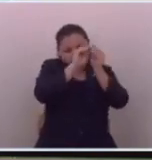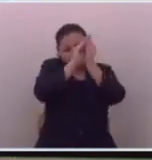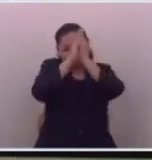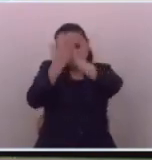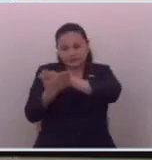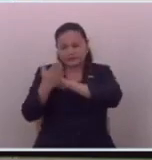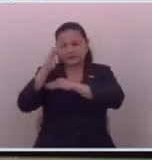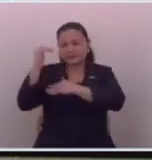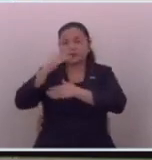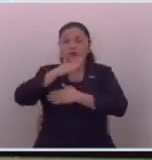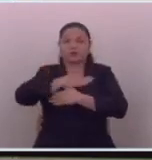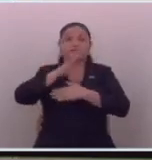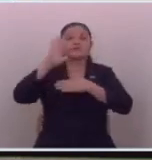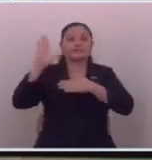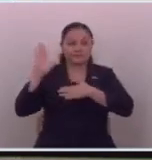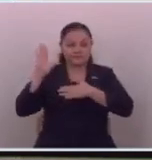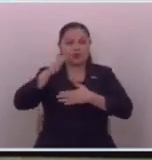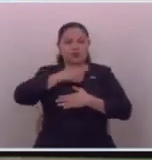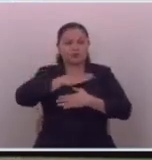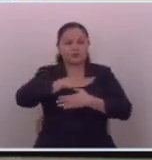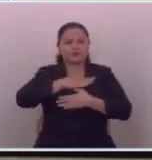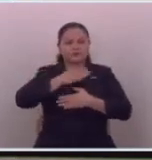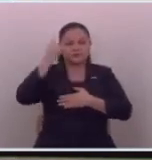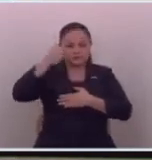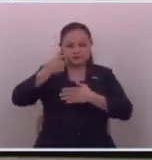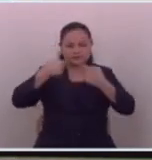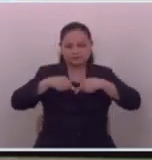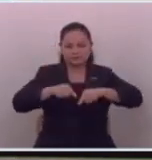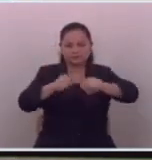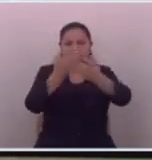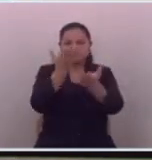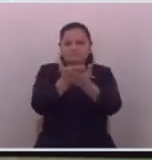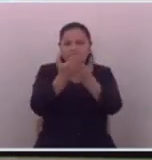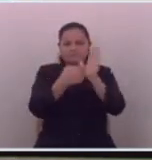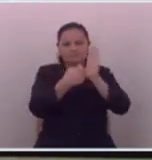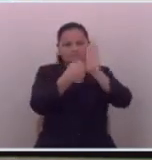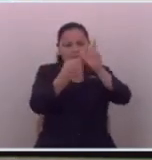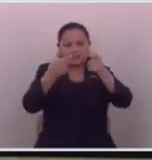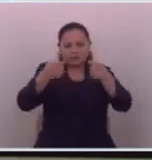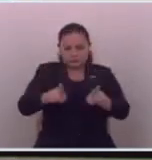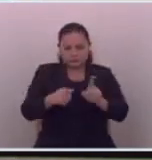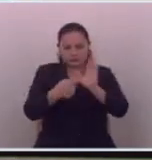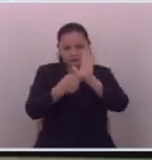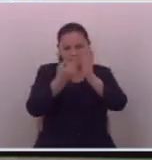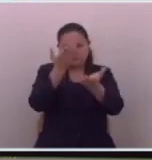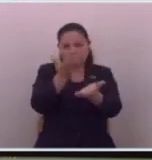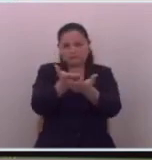ese es nuestro compromiso lo hemos hecho y lo estamos demostrando con hechos